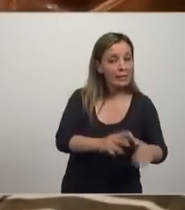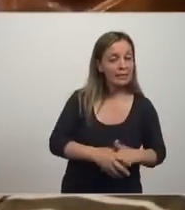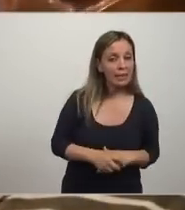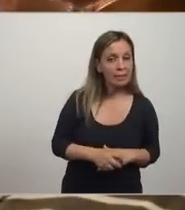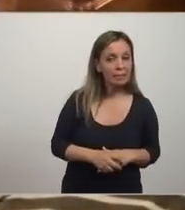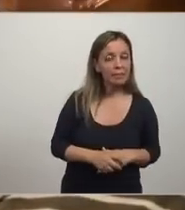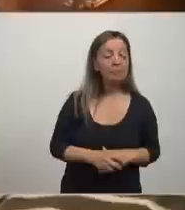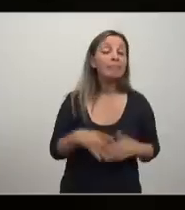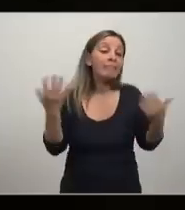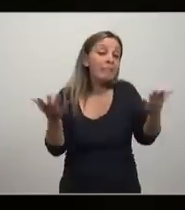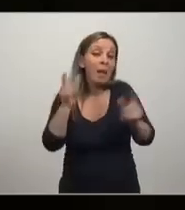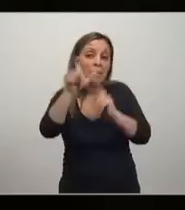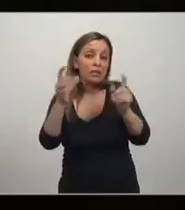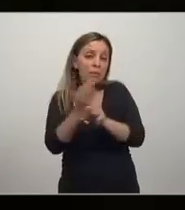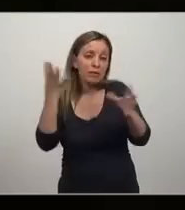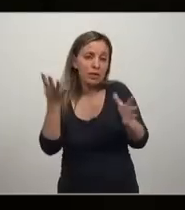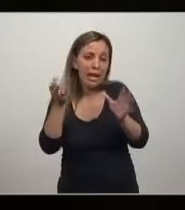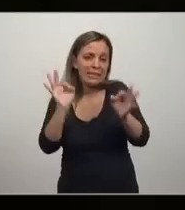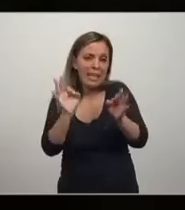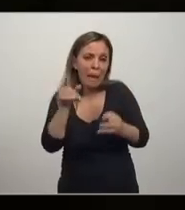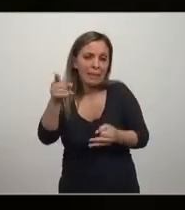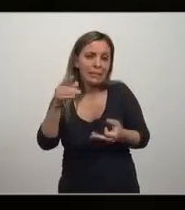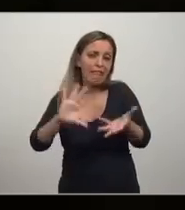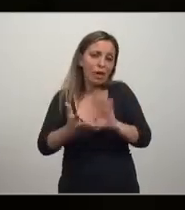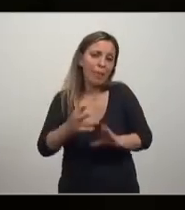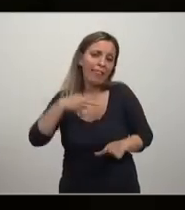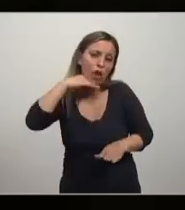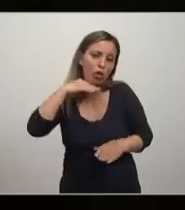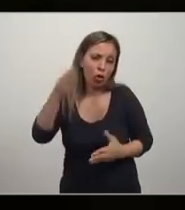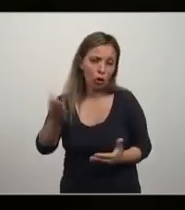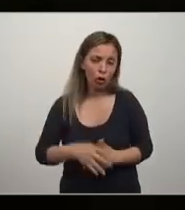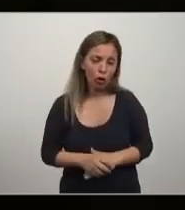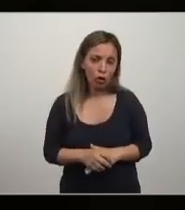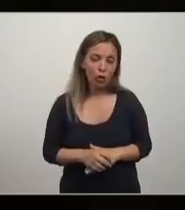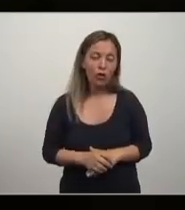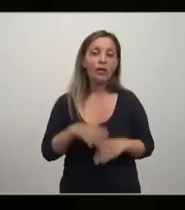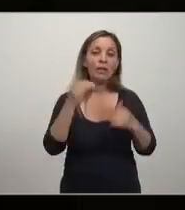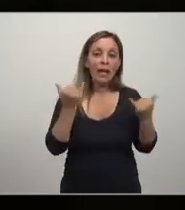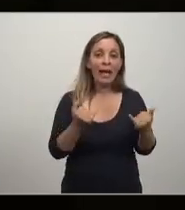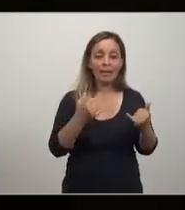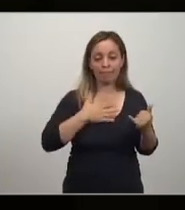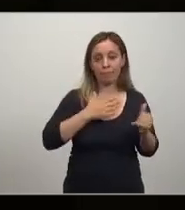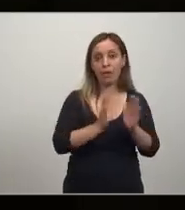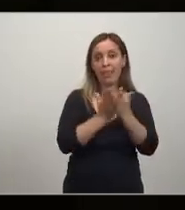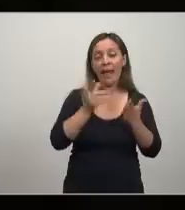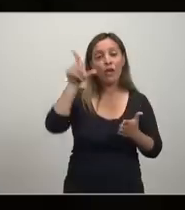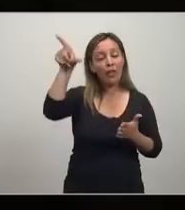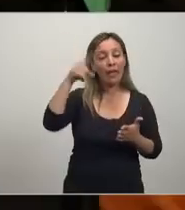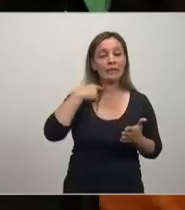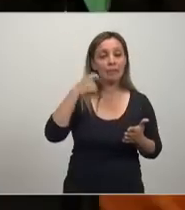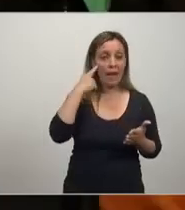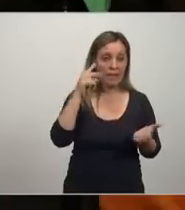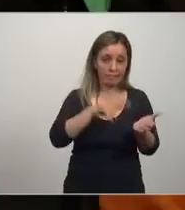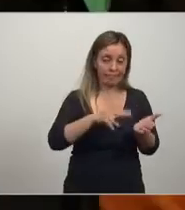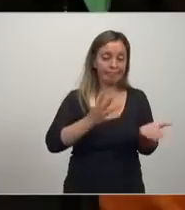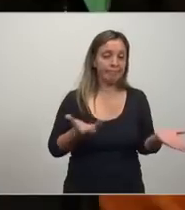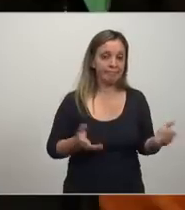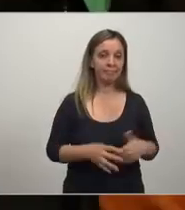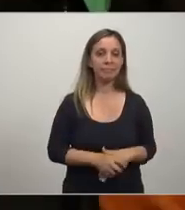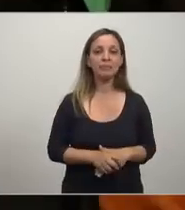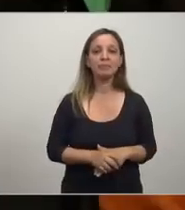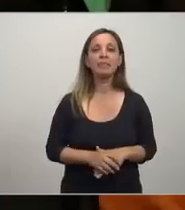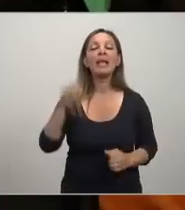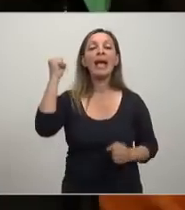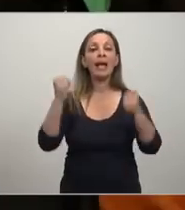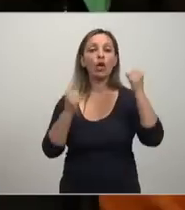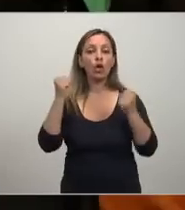analistas salen con estas tonterías todavía en el siglo XXI. Por si acaso, aquí está la fuente de la entrevista, no fue de un diario español. ¿Ok? De